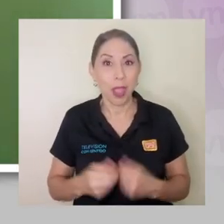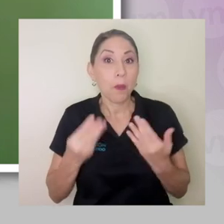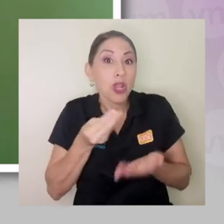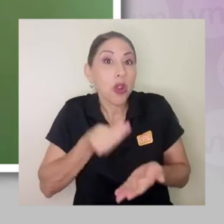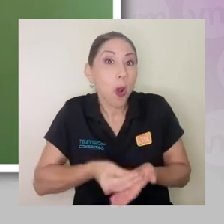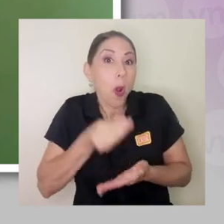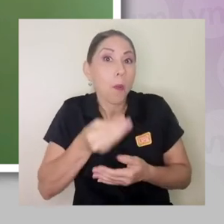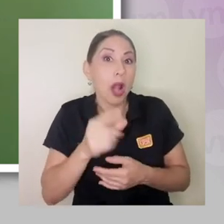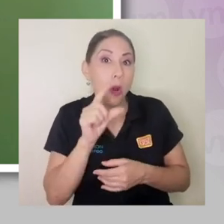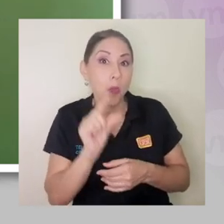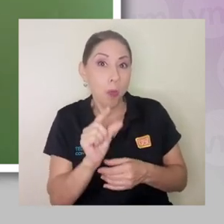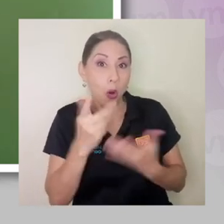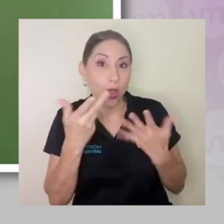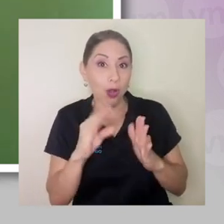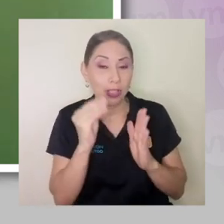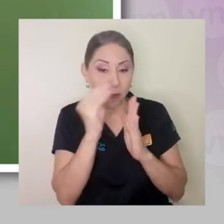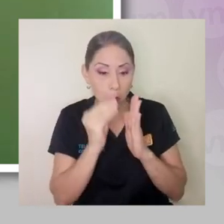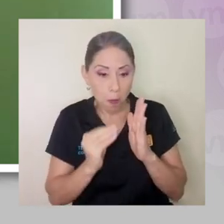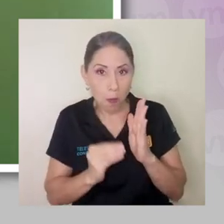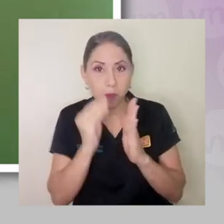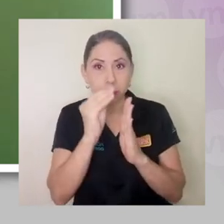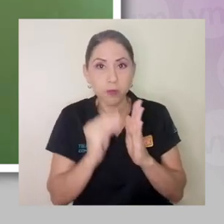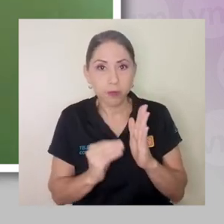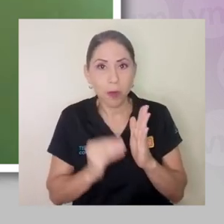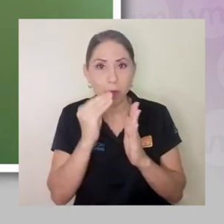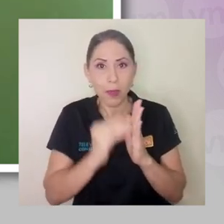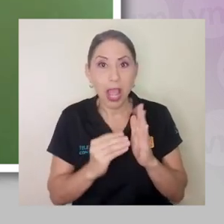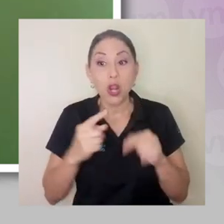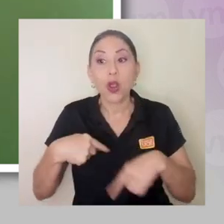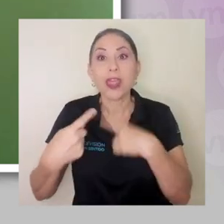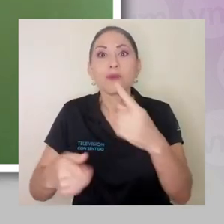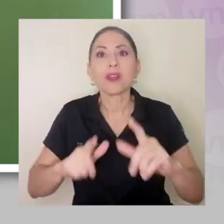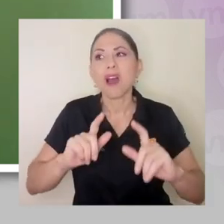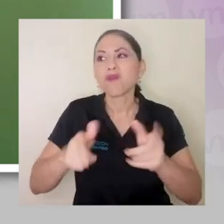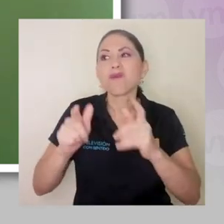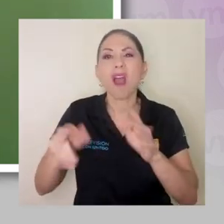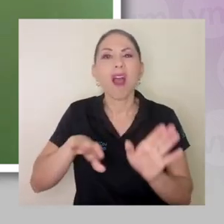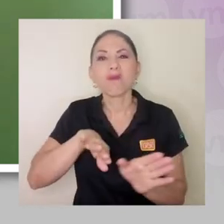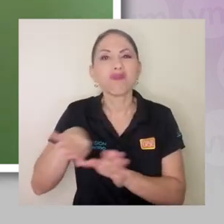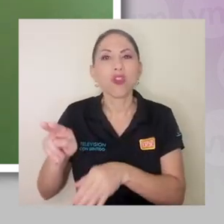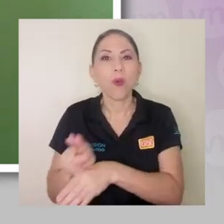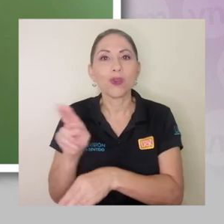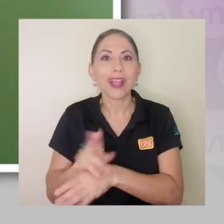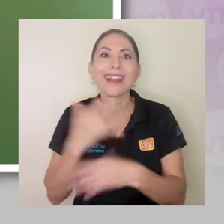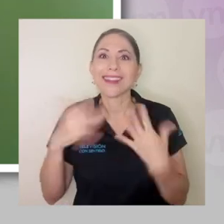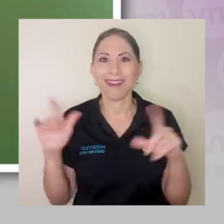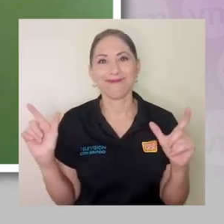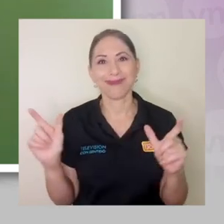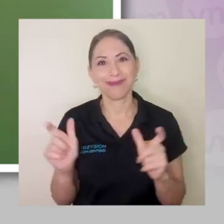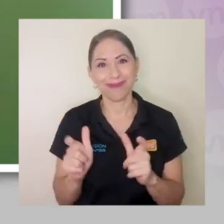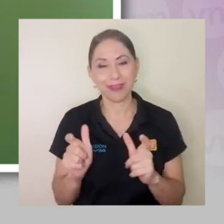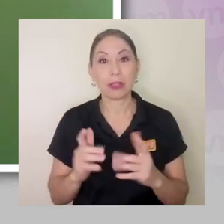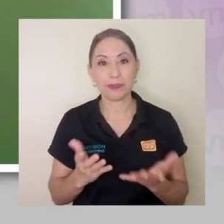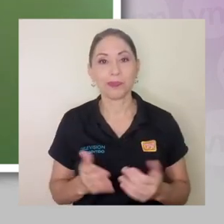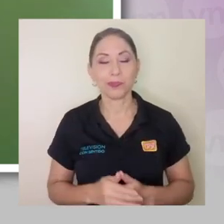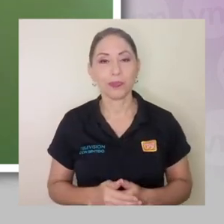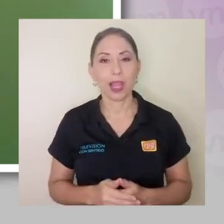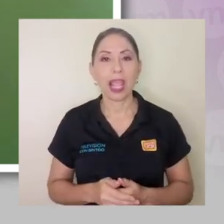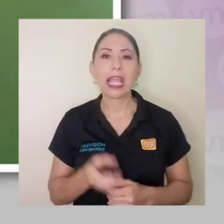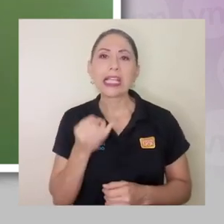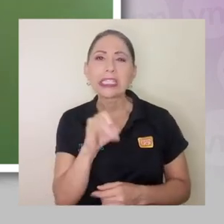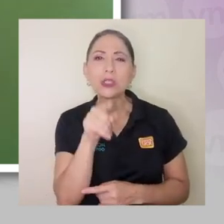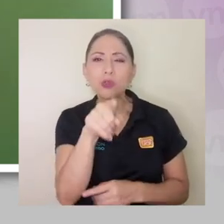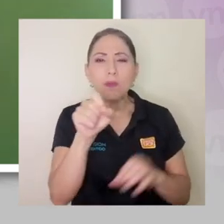se disminuiría bastante lo que va a desperdiciar. Entonces, si usted pudiera